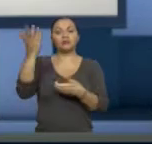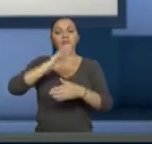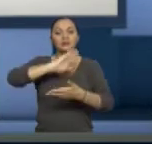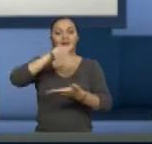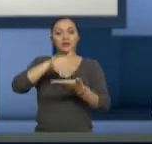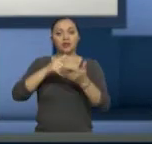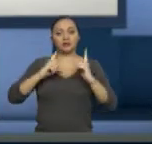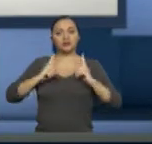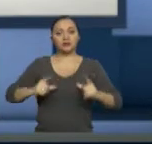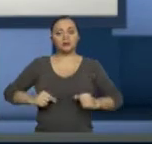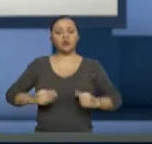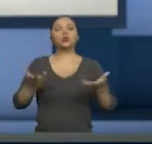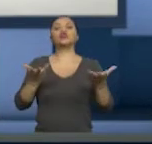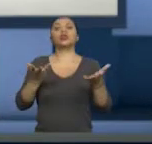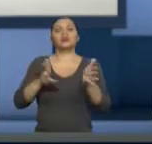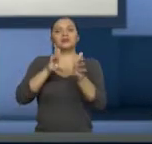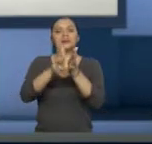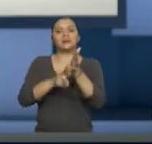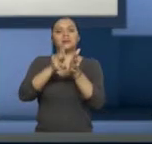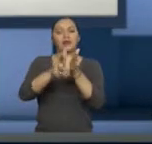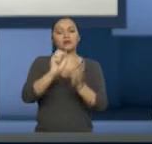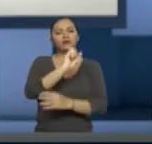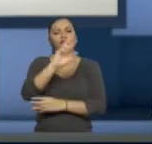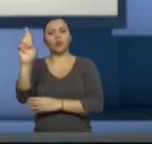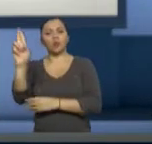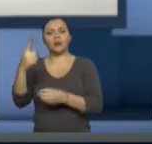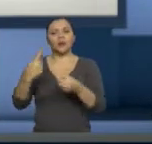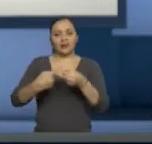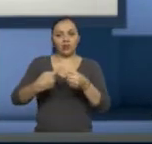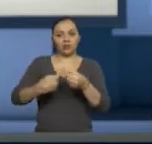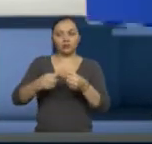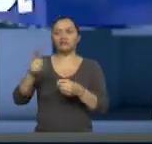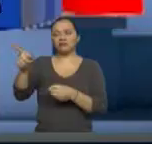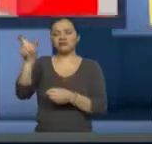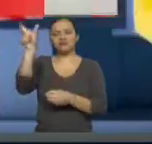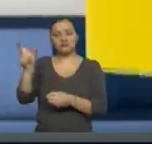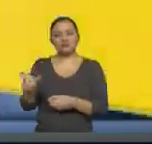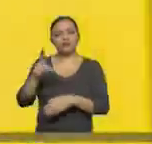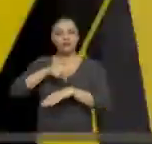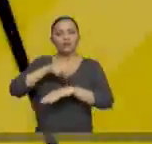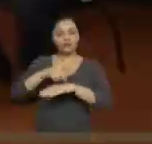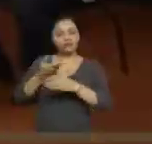de Chimbacalle. Este equipo es liderado por el doctor Cleber Panchi, quien conversará con nosotros.